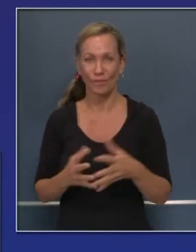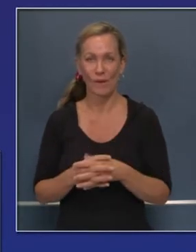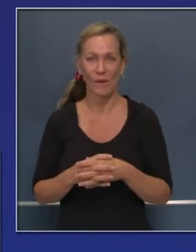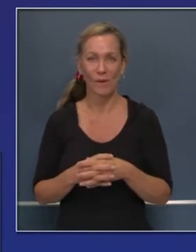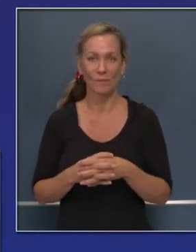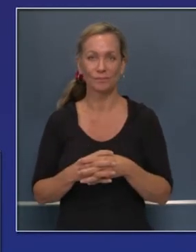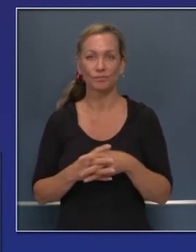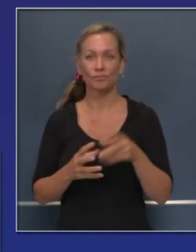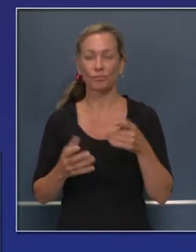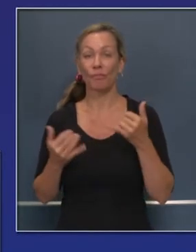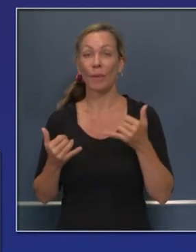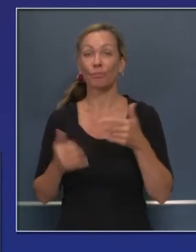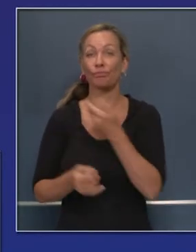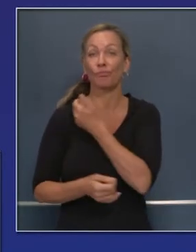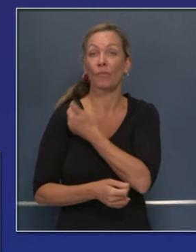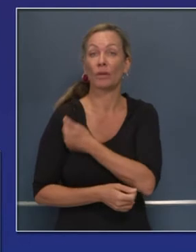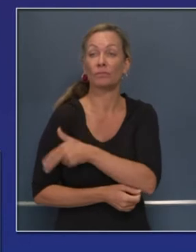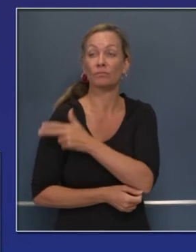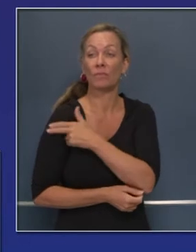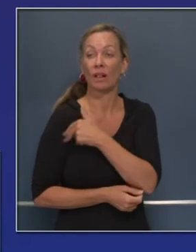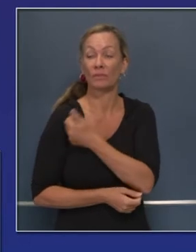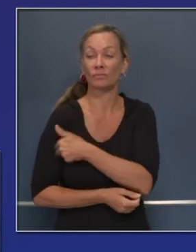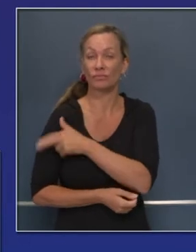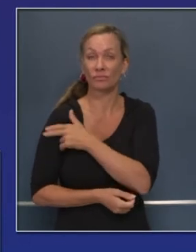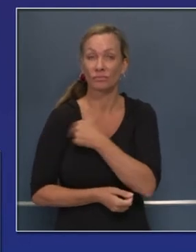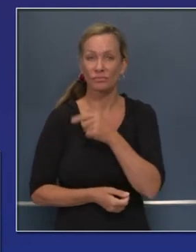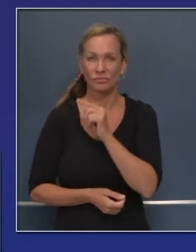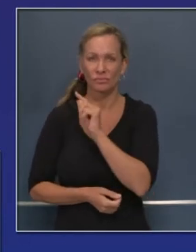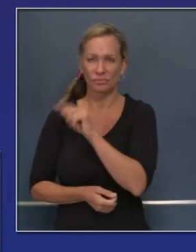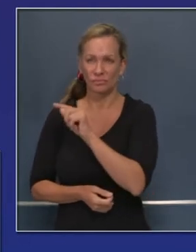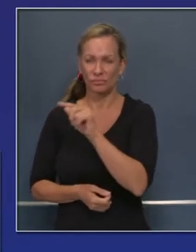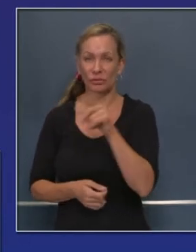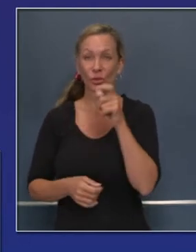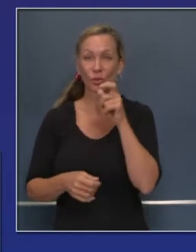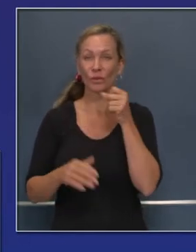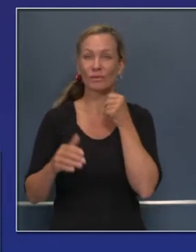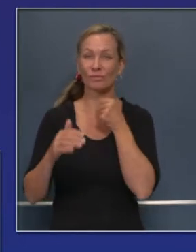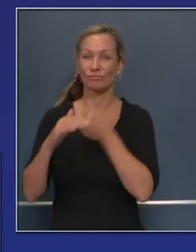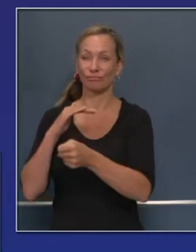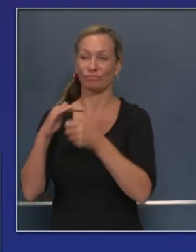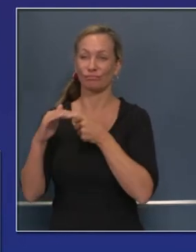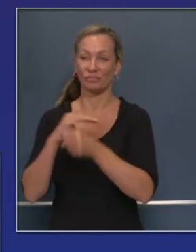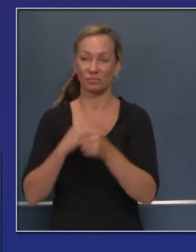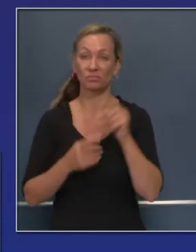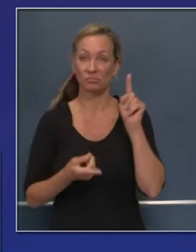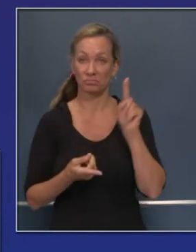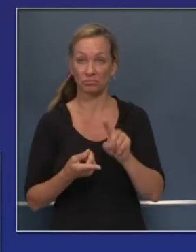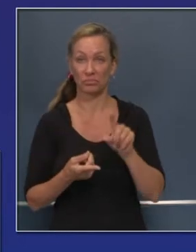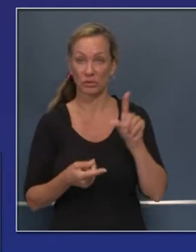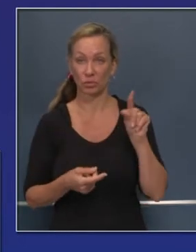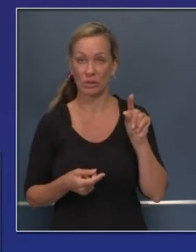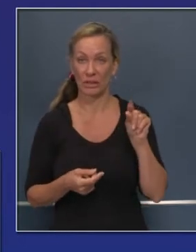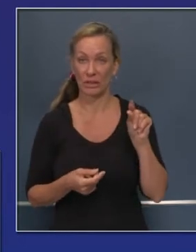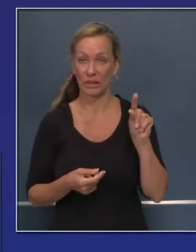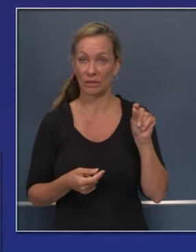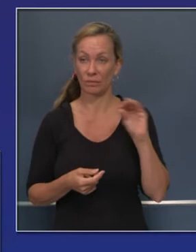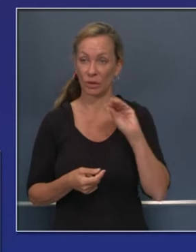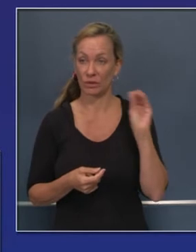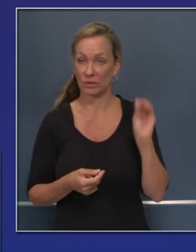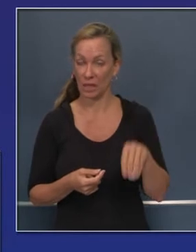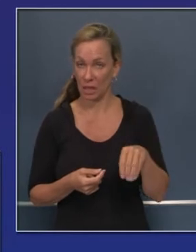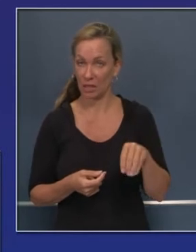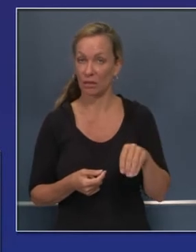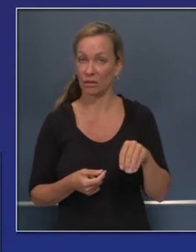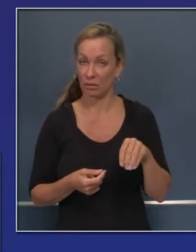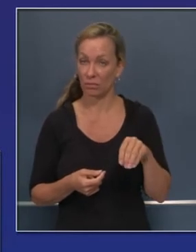del virus. En las hospitalizaciones que hemos reportado, tenemos un 20 por ciento de disminución en 14 días.